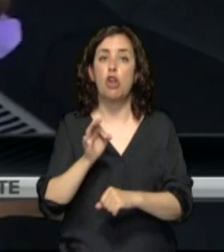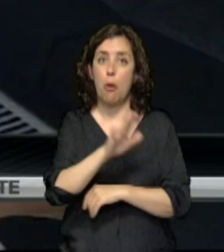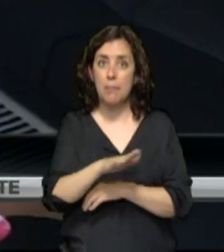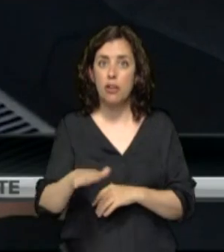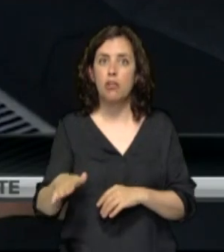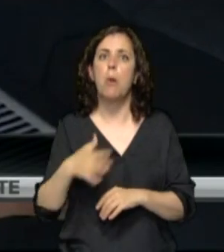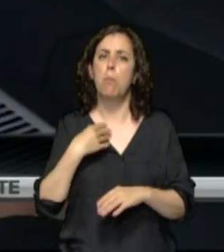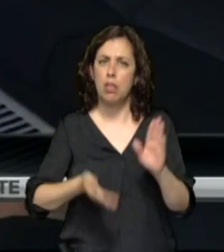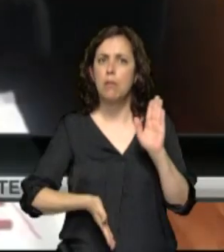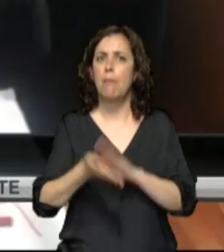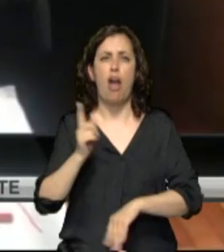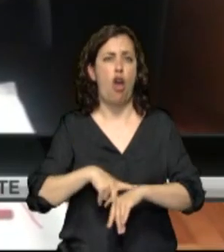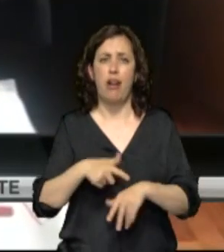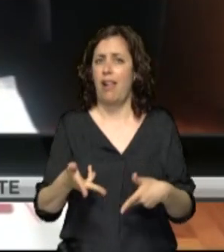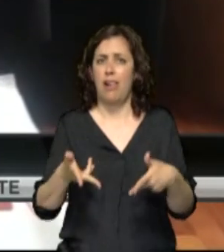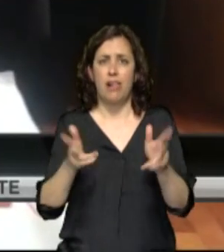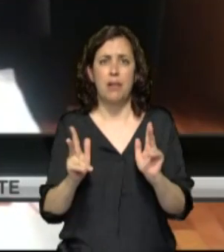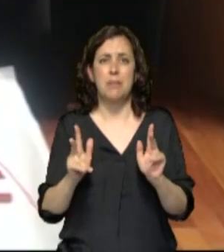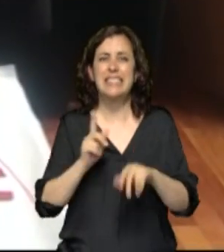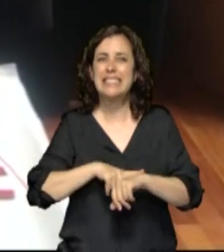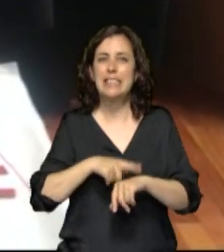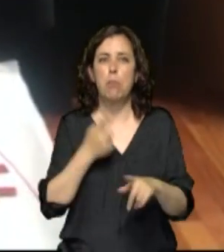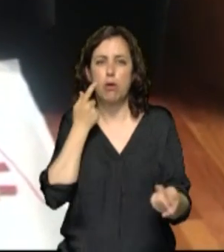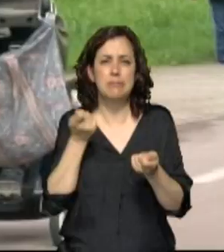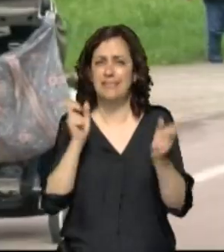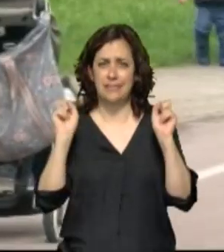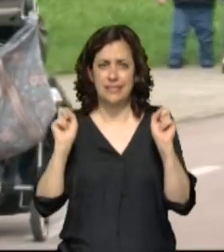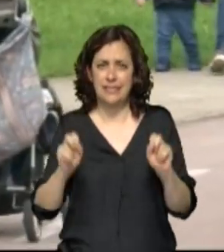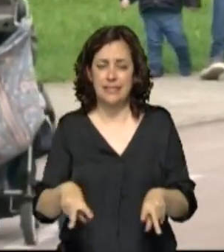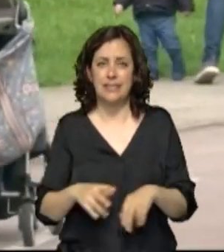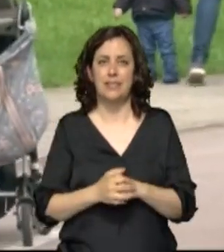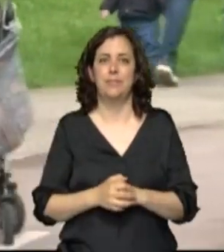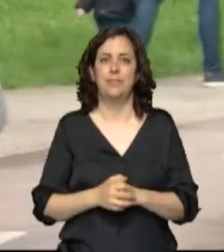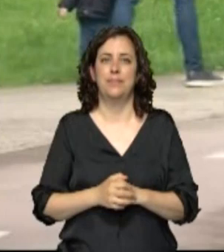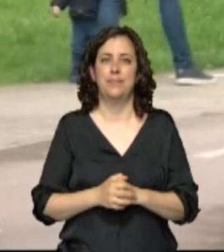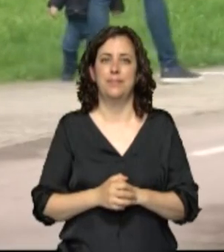podrán salir de casa a cualquier hora y sin límite de tiempo ni tampoco de veces.